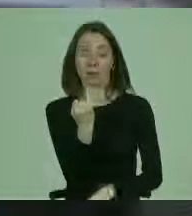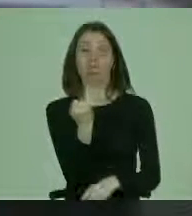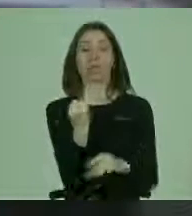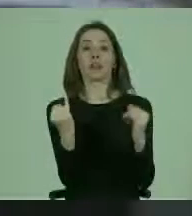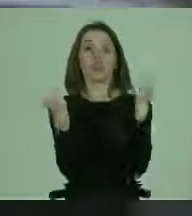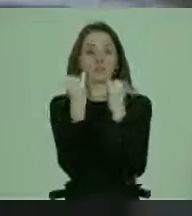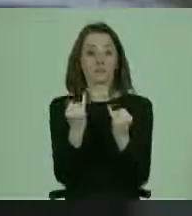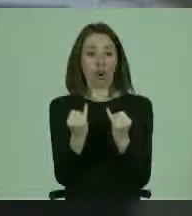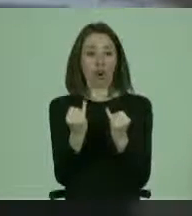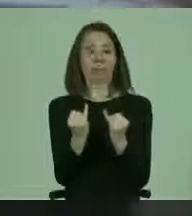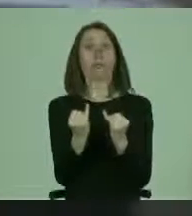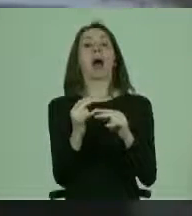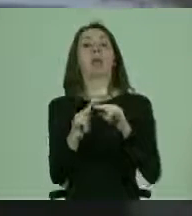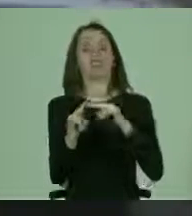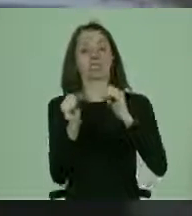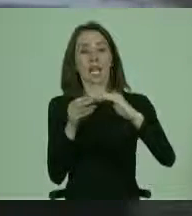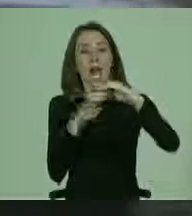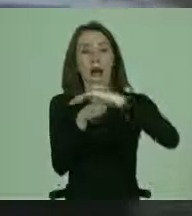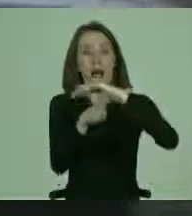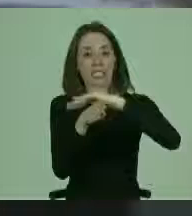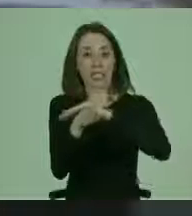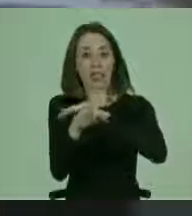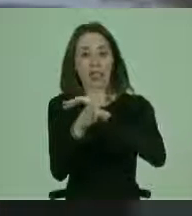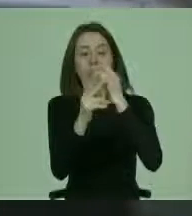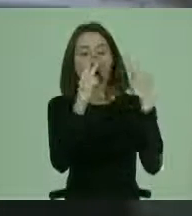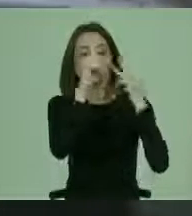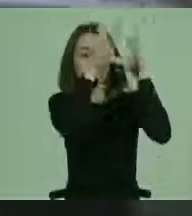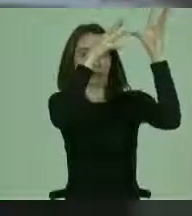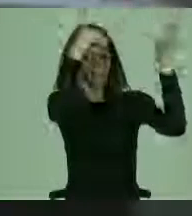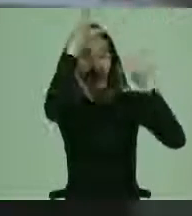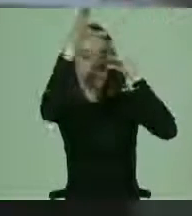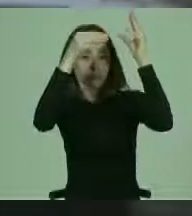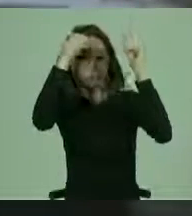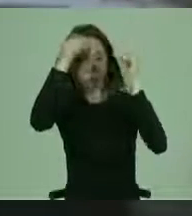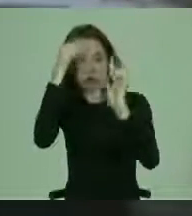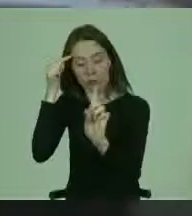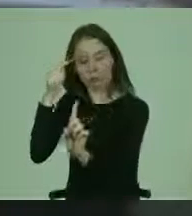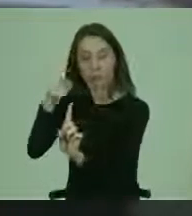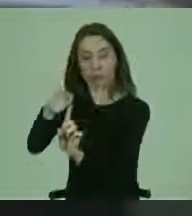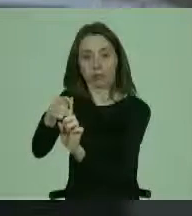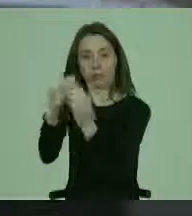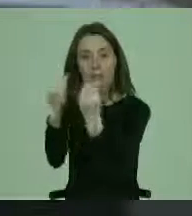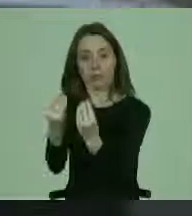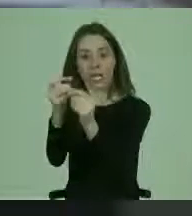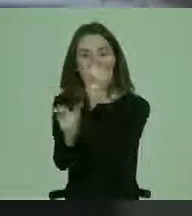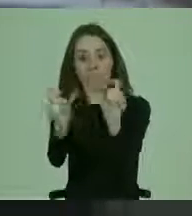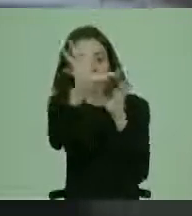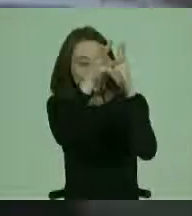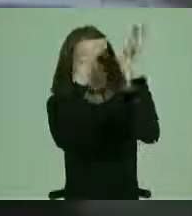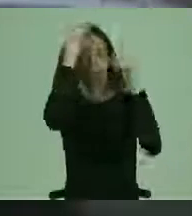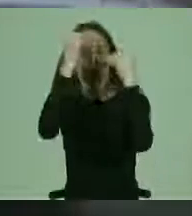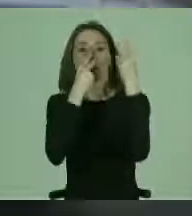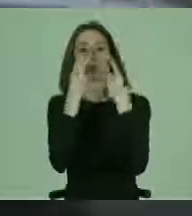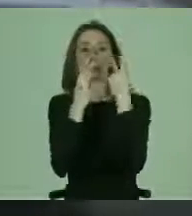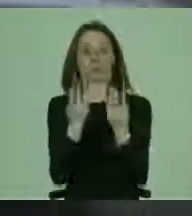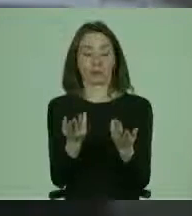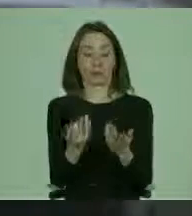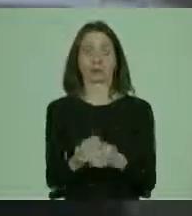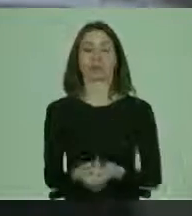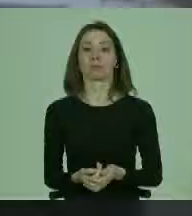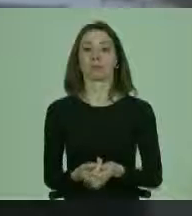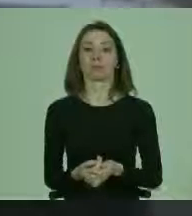formatos accesibles, que el conocimiento llegue de manera efectiva a las personas. Bueno,